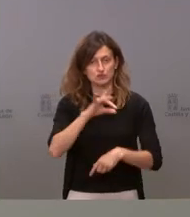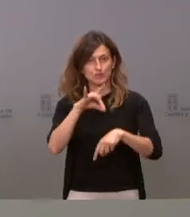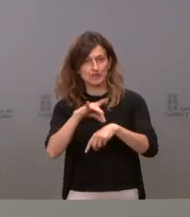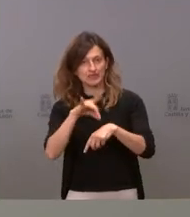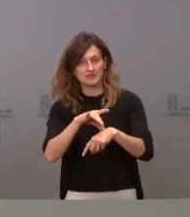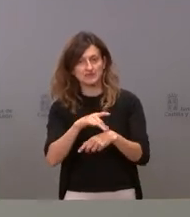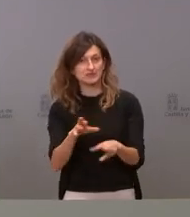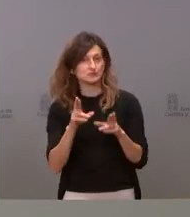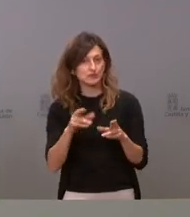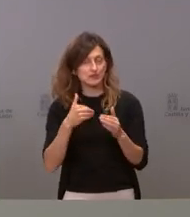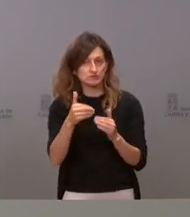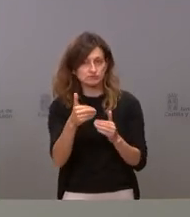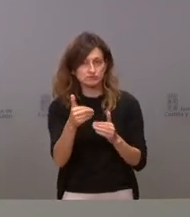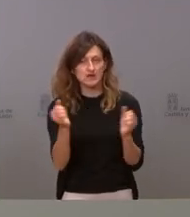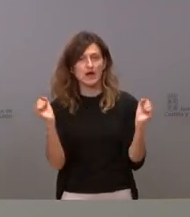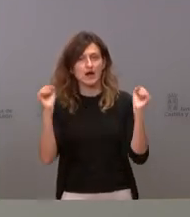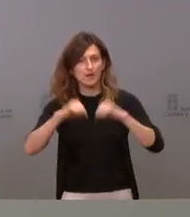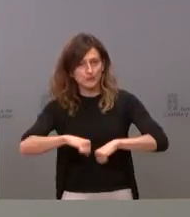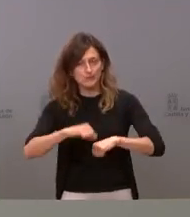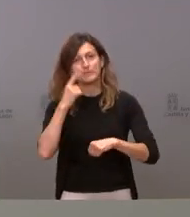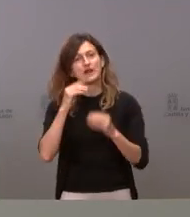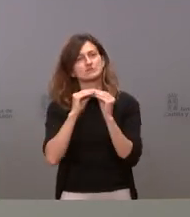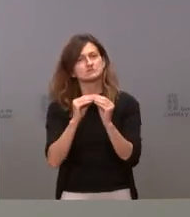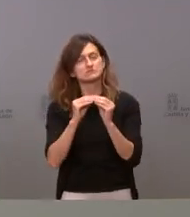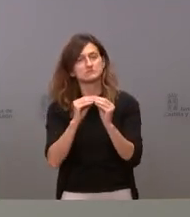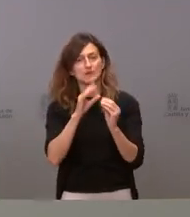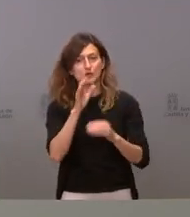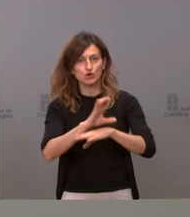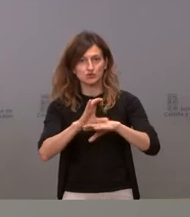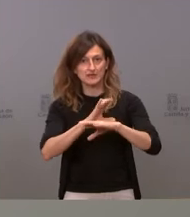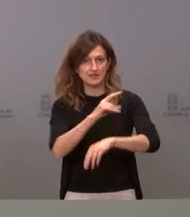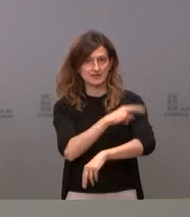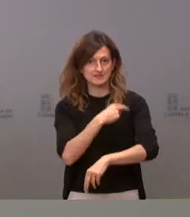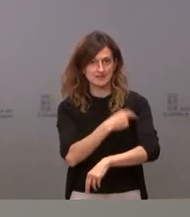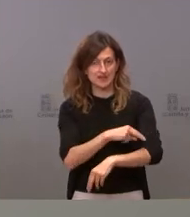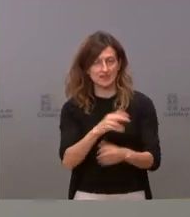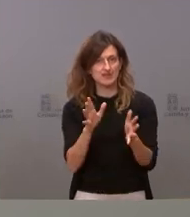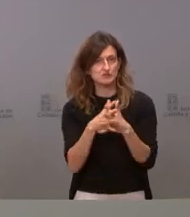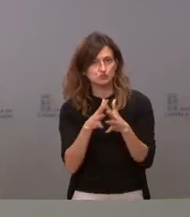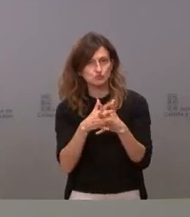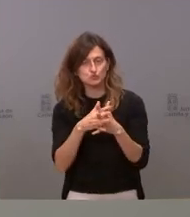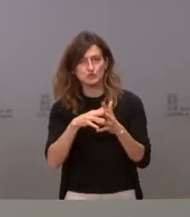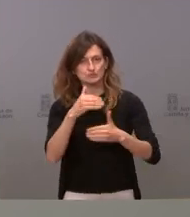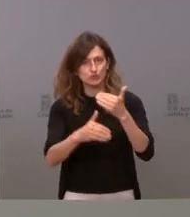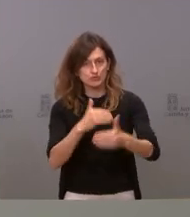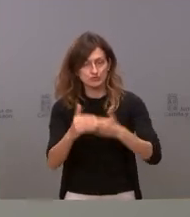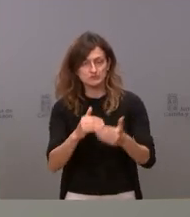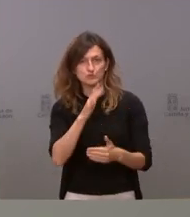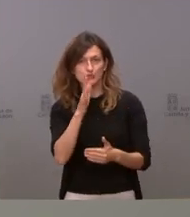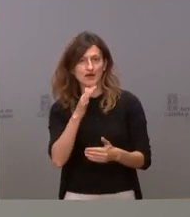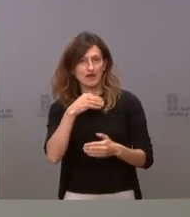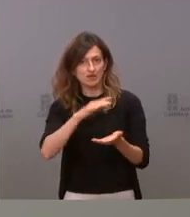esperamos poder aprobar próximamente para poder desarrollar desde la Consejería de Sanidad las estructuras y los procesos que la hagan